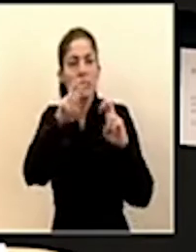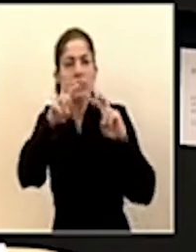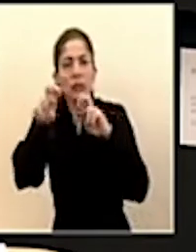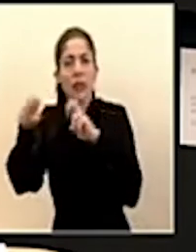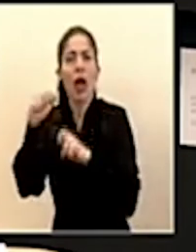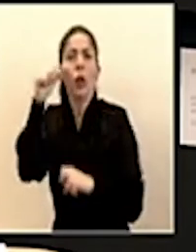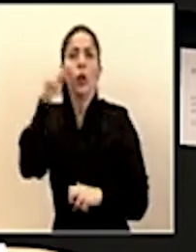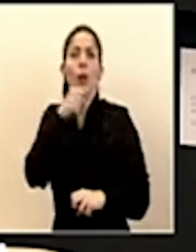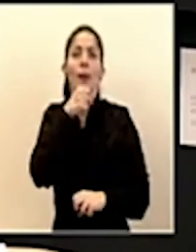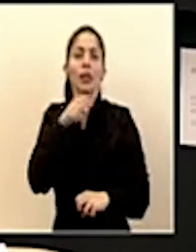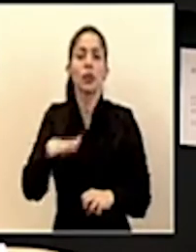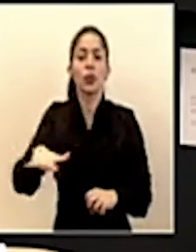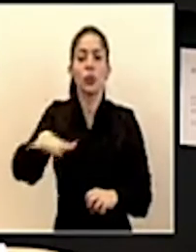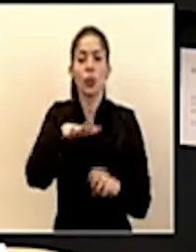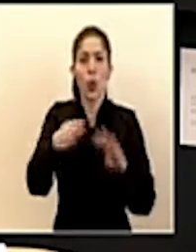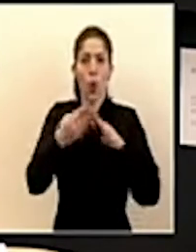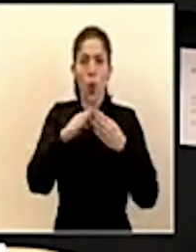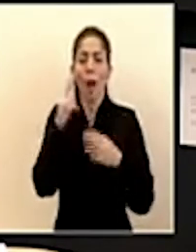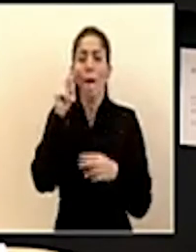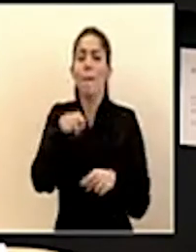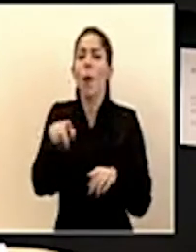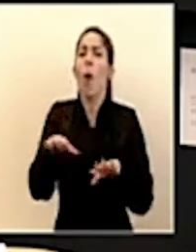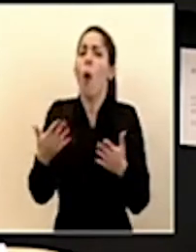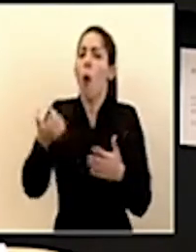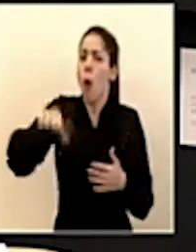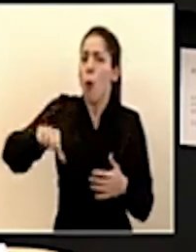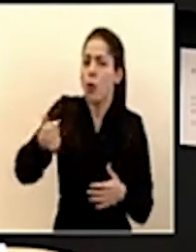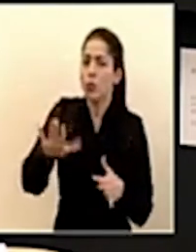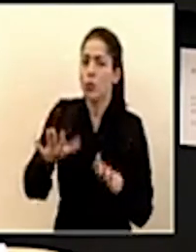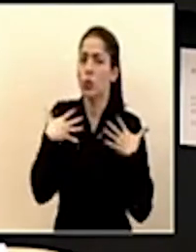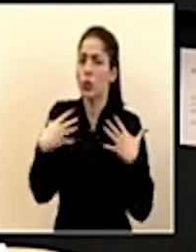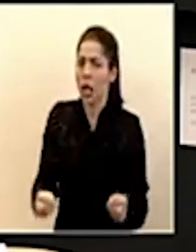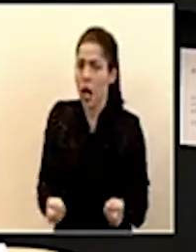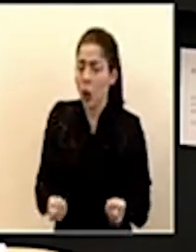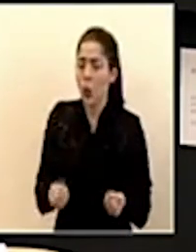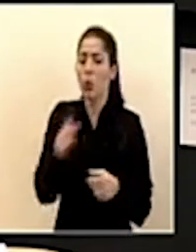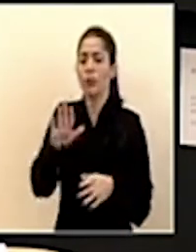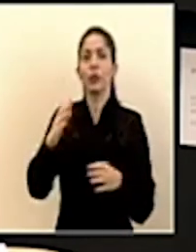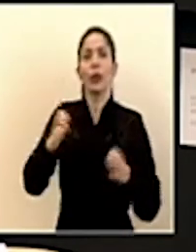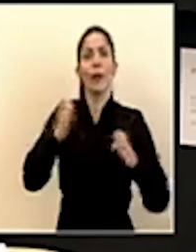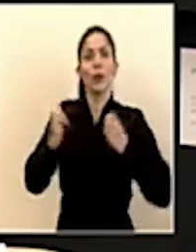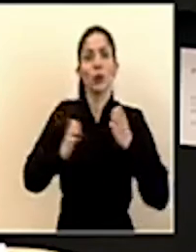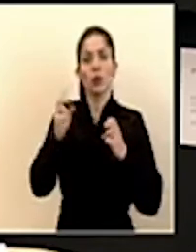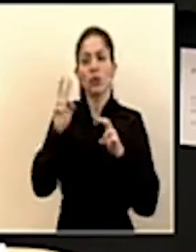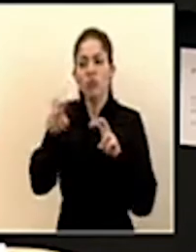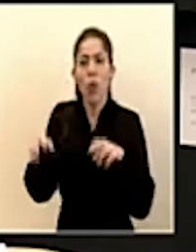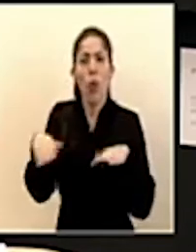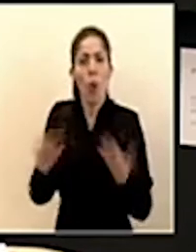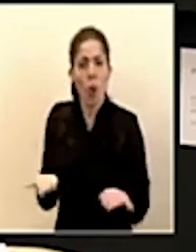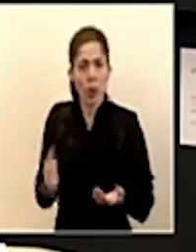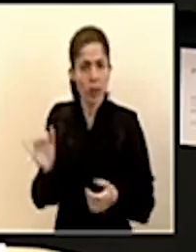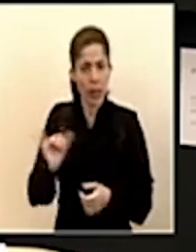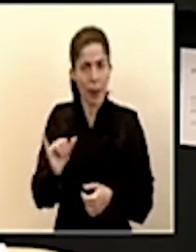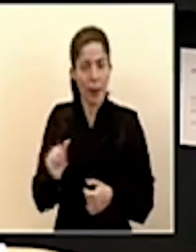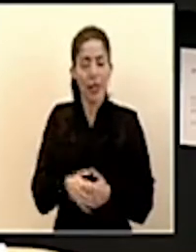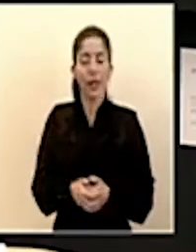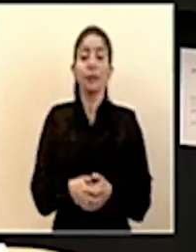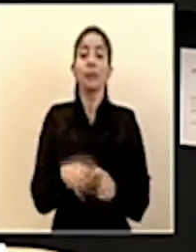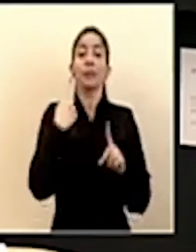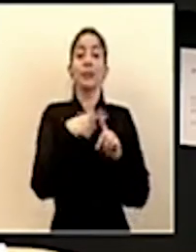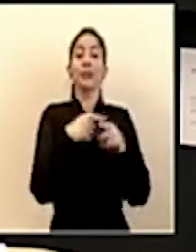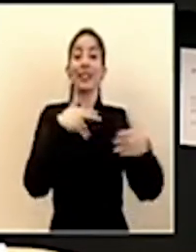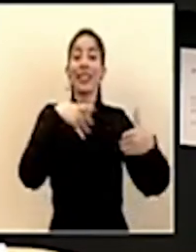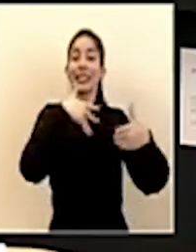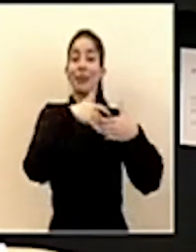adultos mayores ver cómo están de estado de salud de estado de ánimo tenemos también con el